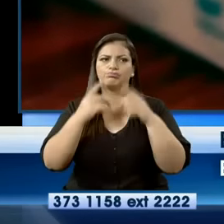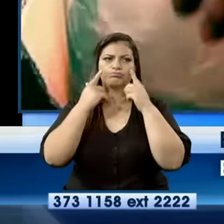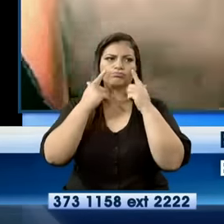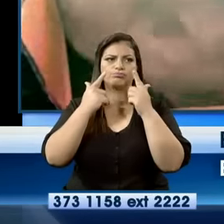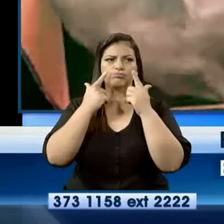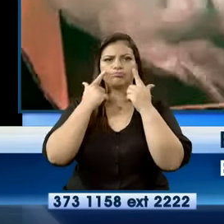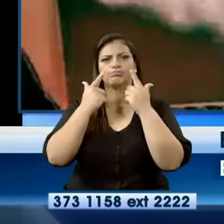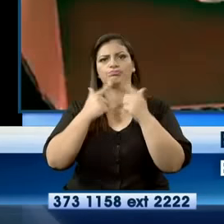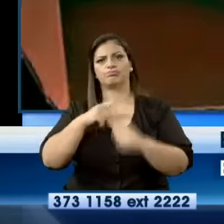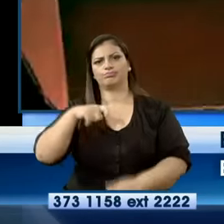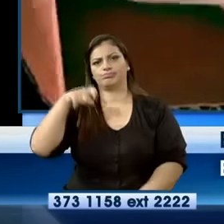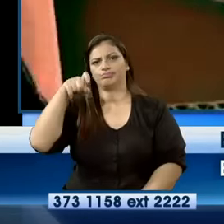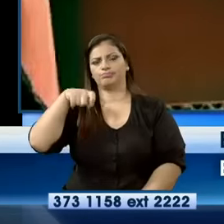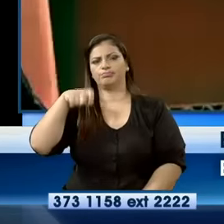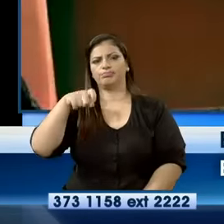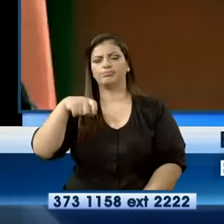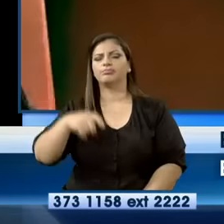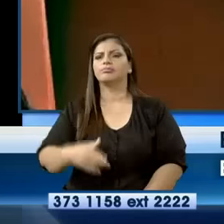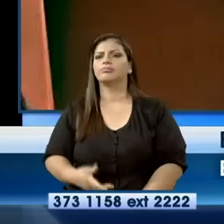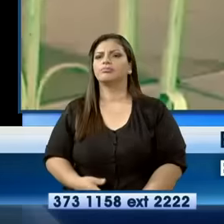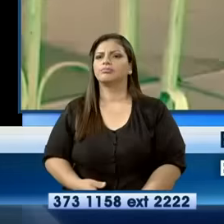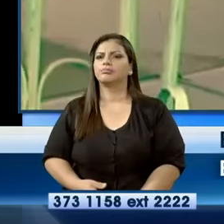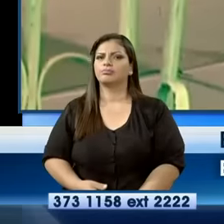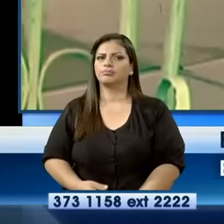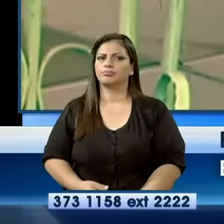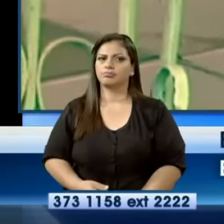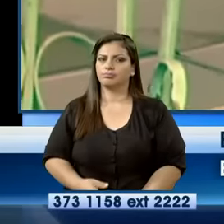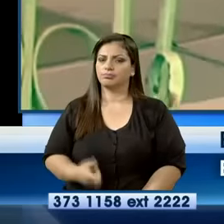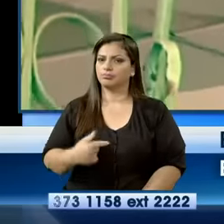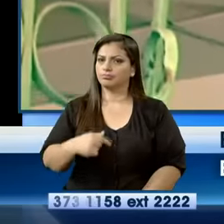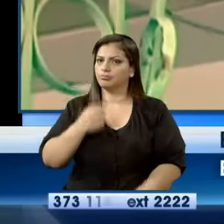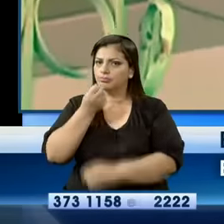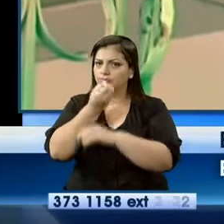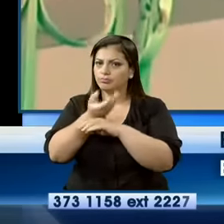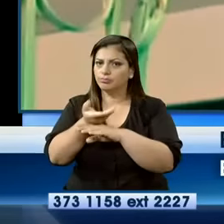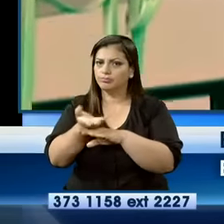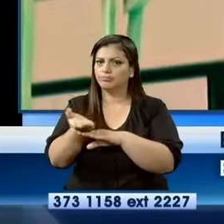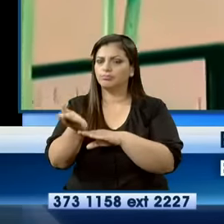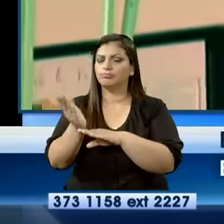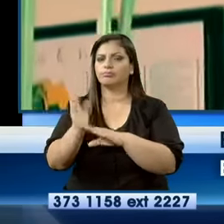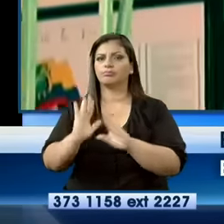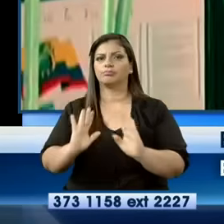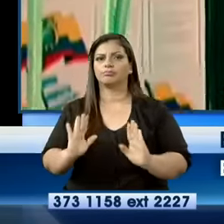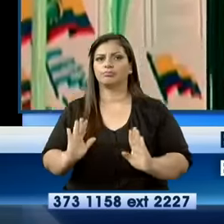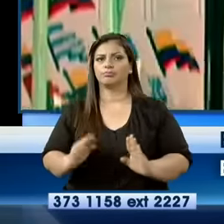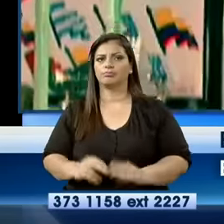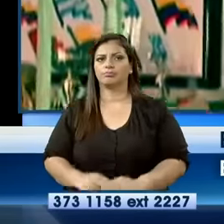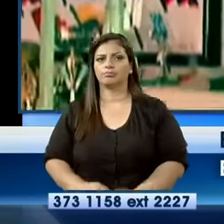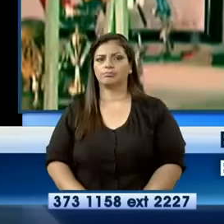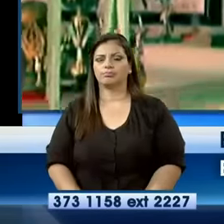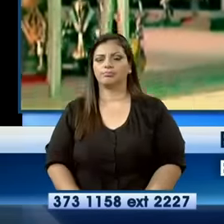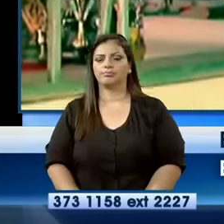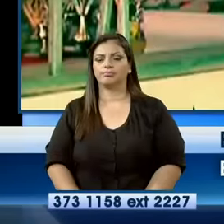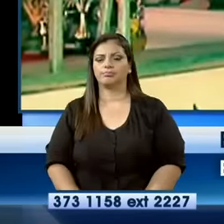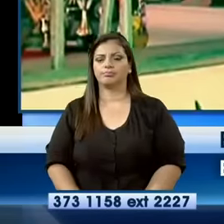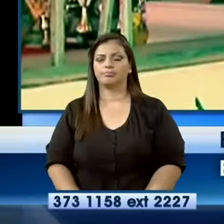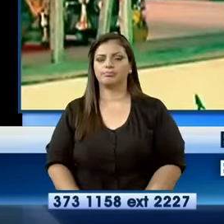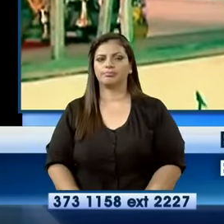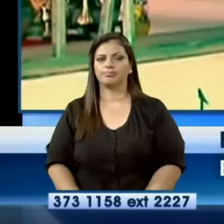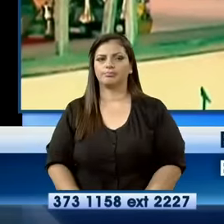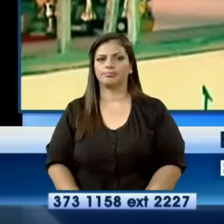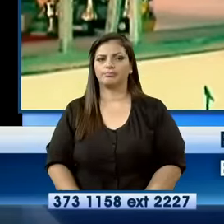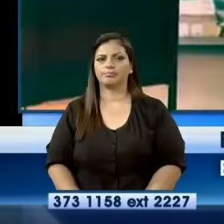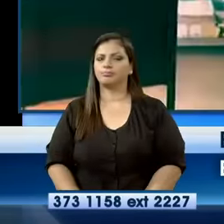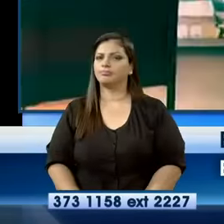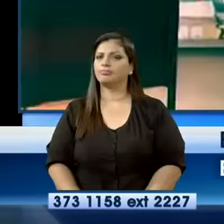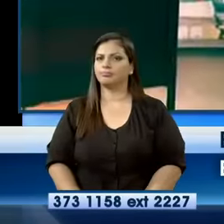patrullajes. Y otra cosa que yo me permitiría a lo mejor sugerir, a lo mejor se puede hacer, quería decir, y